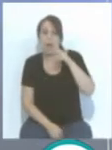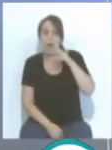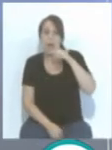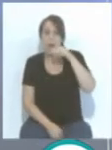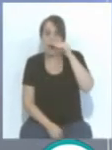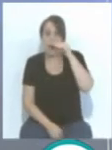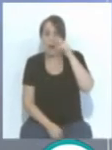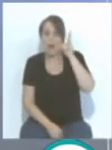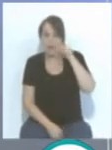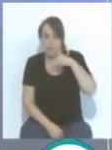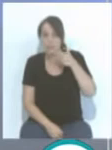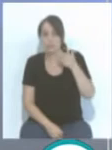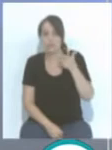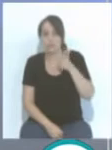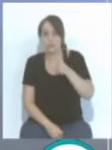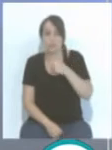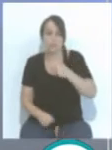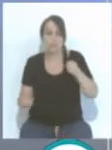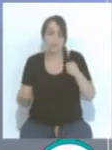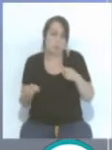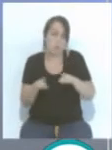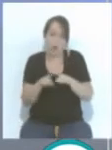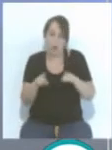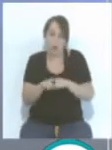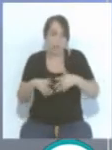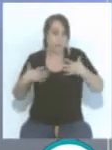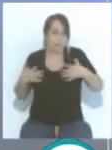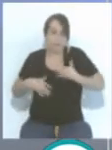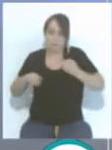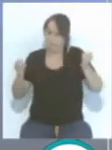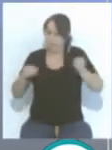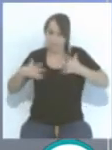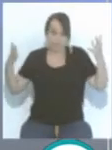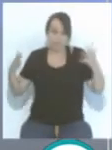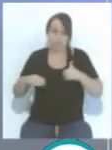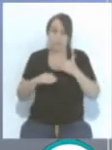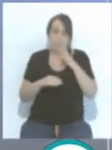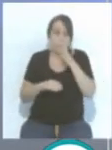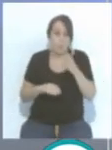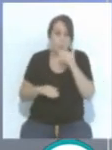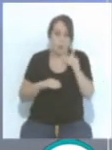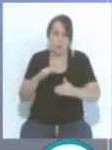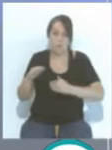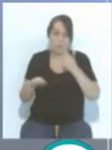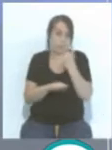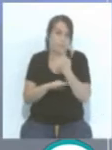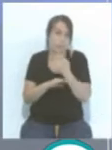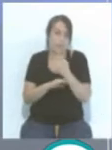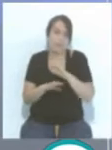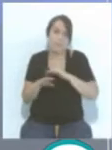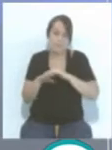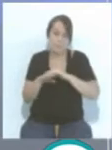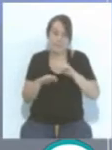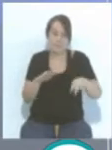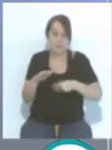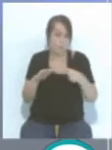hubo una explosión de alegría con ese ascenso a la Liga Nacional de Fútbol Profesional, a la segunda división.